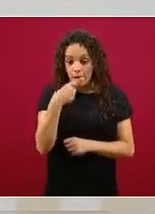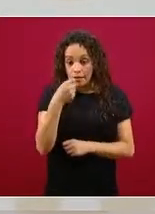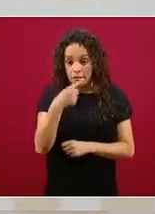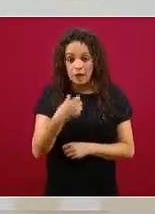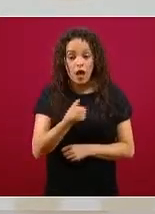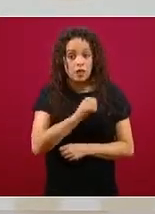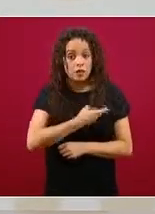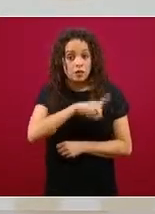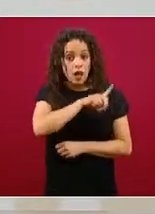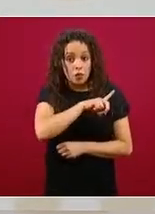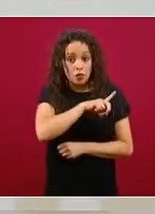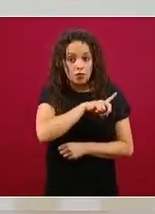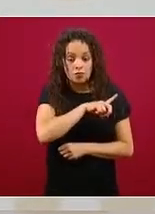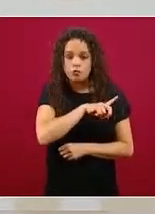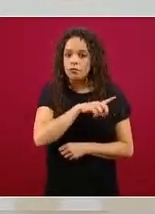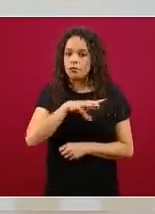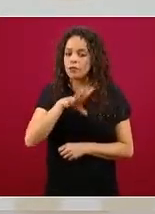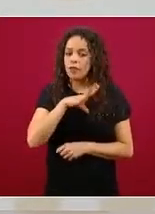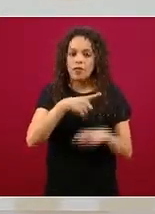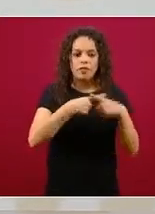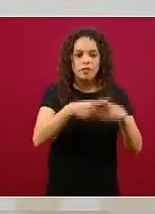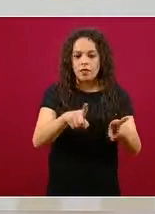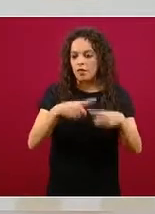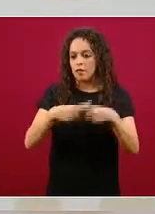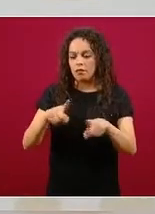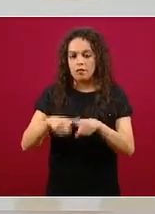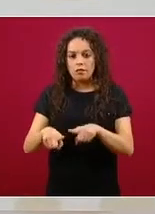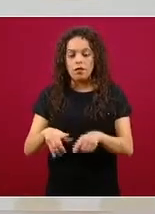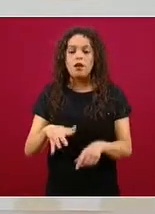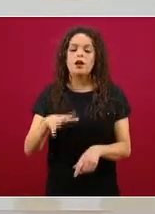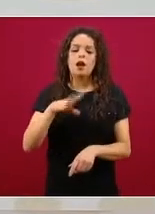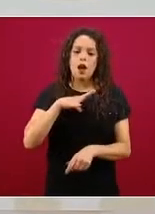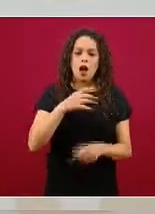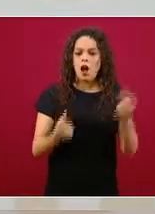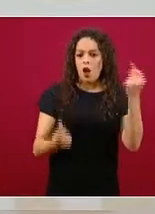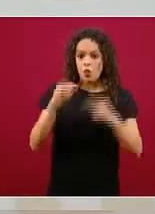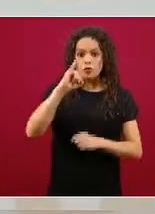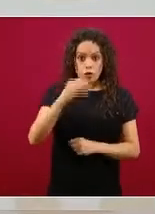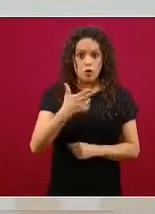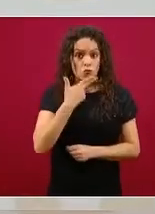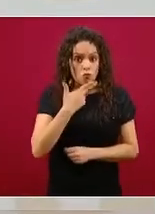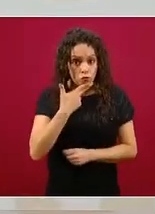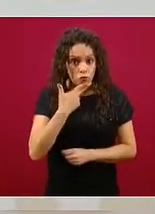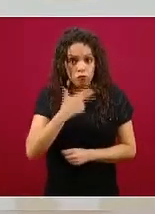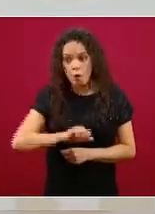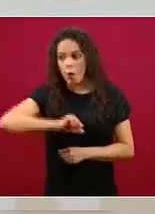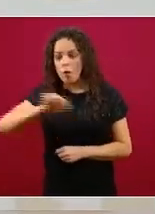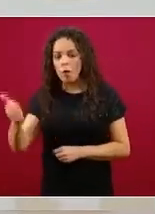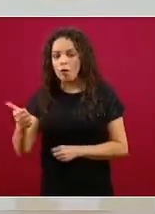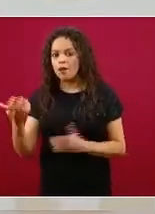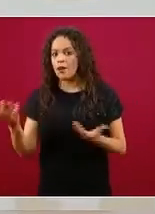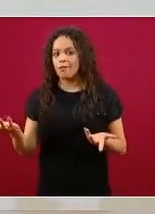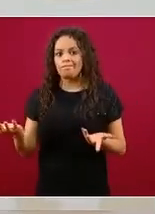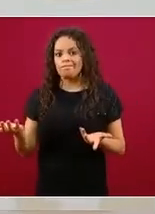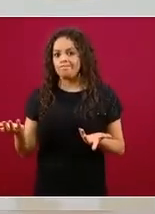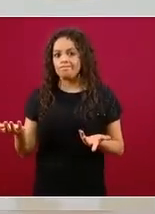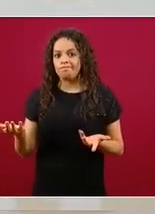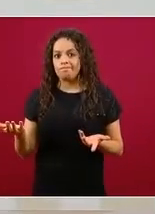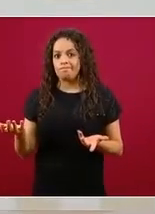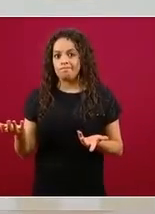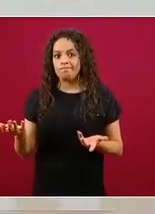hay elementos que pueden ser parcialmente útiles, hay elementos que pueden ser parcialmente